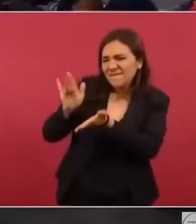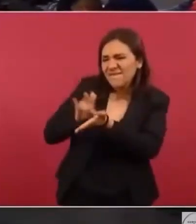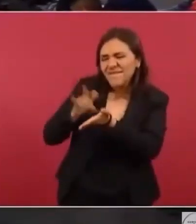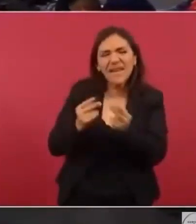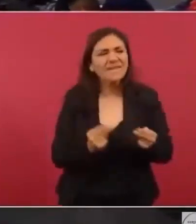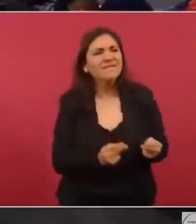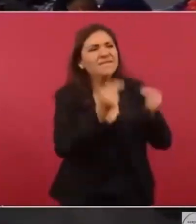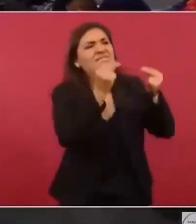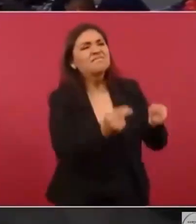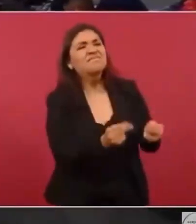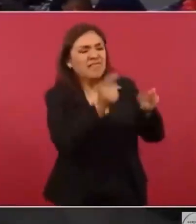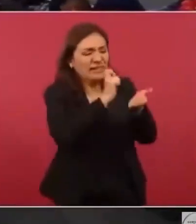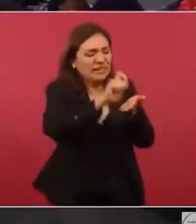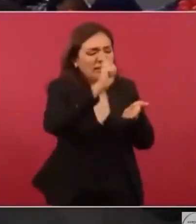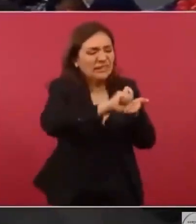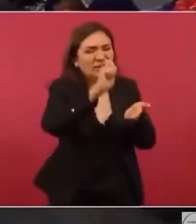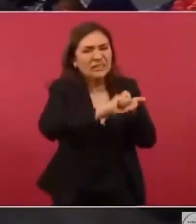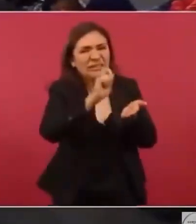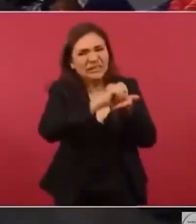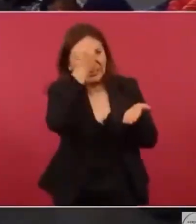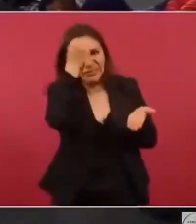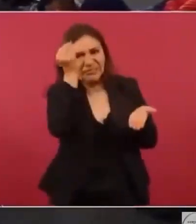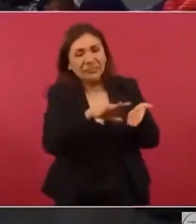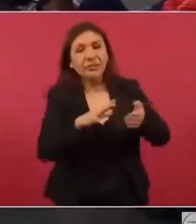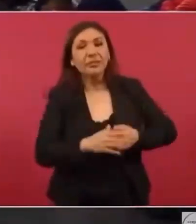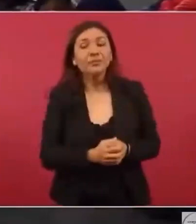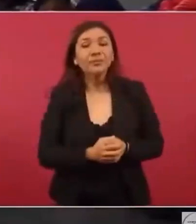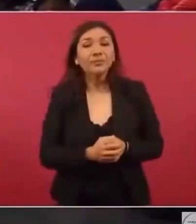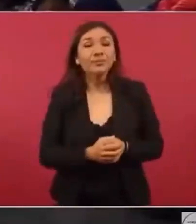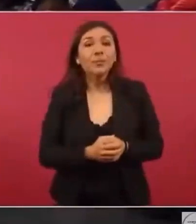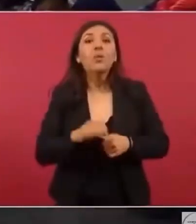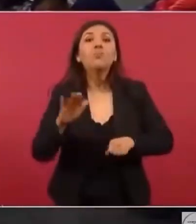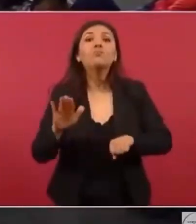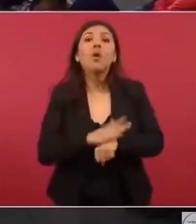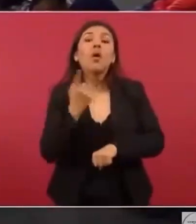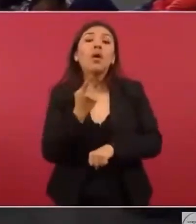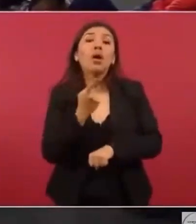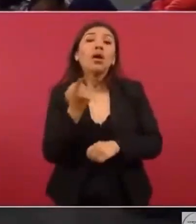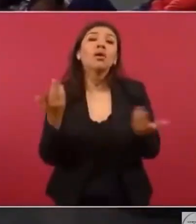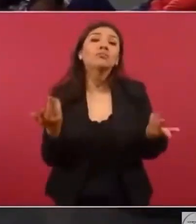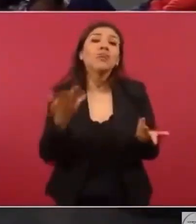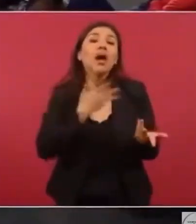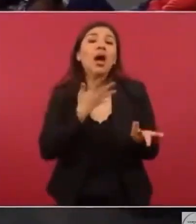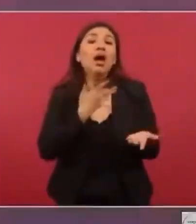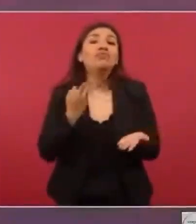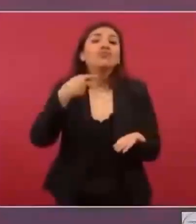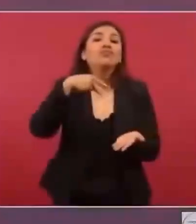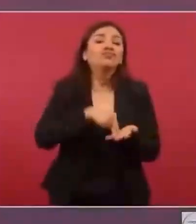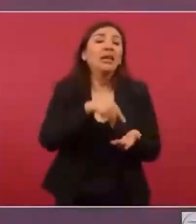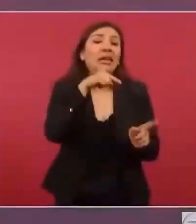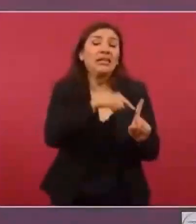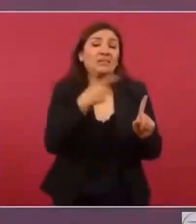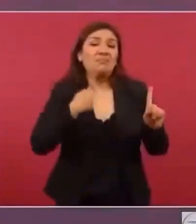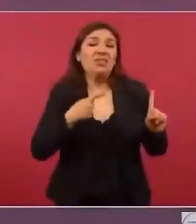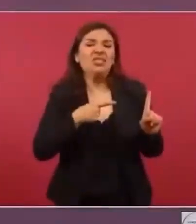porque es el que tiene la bandera en contra